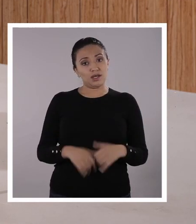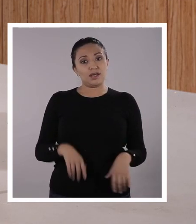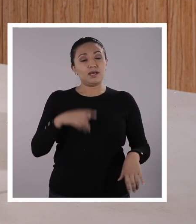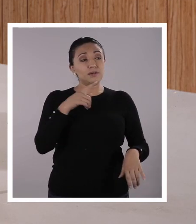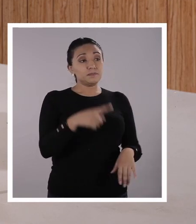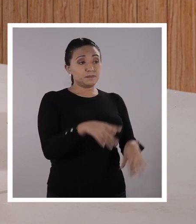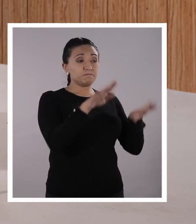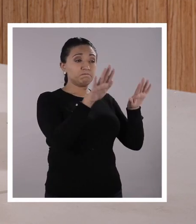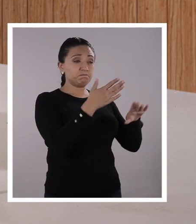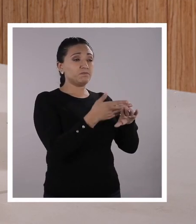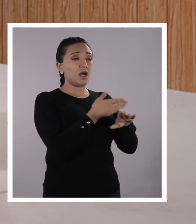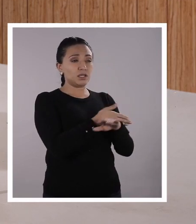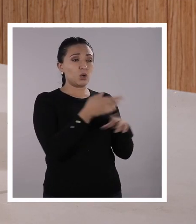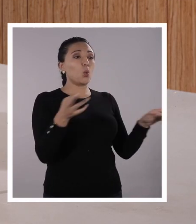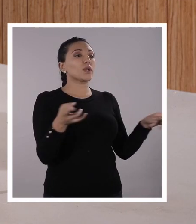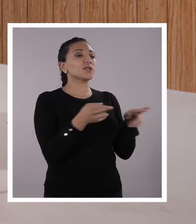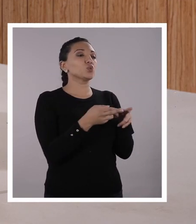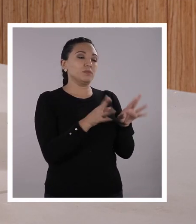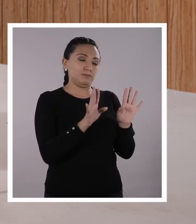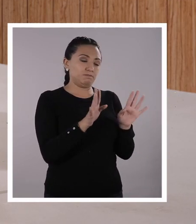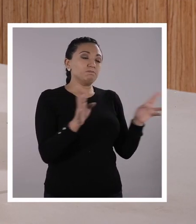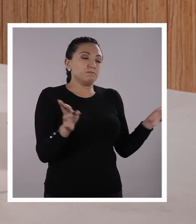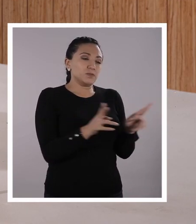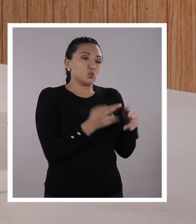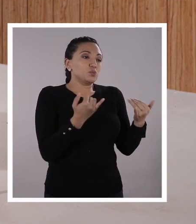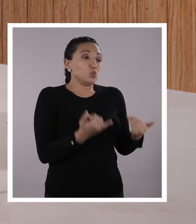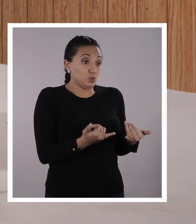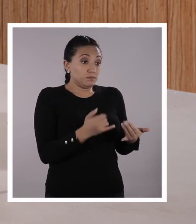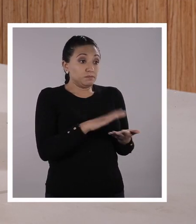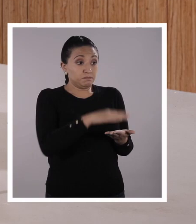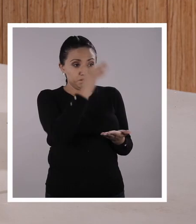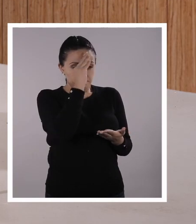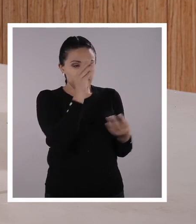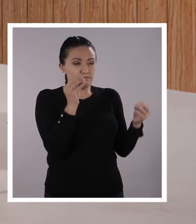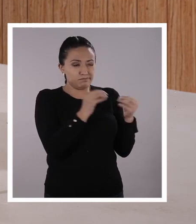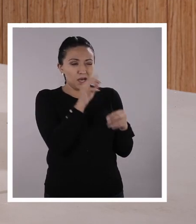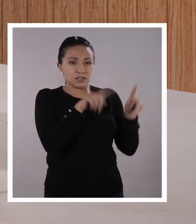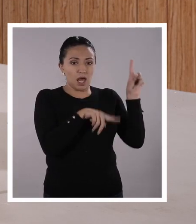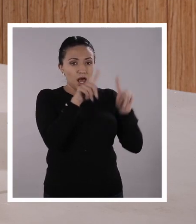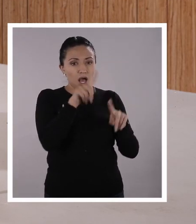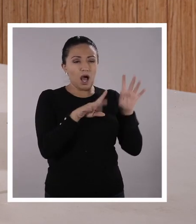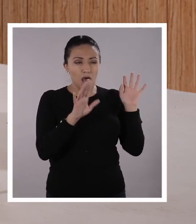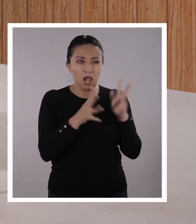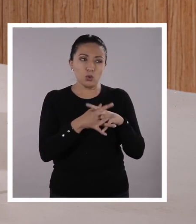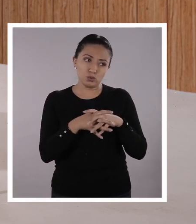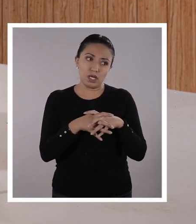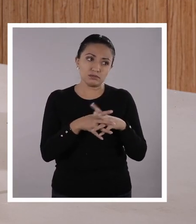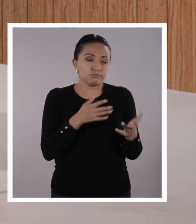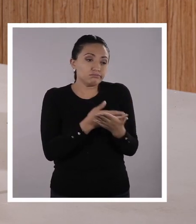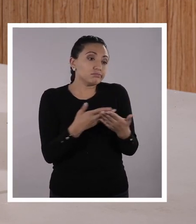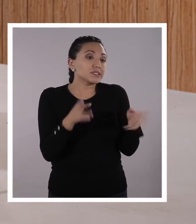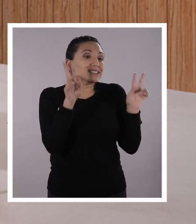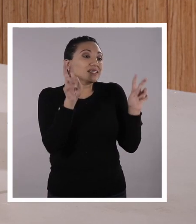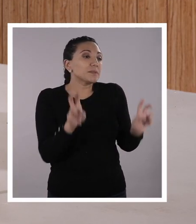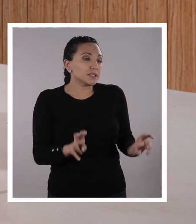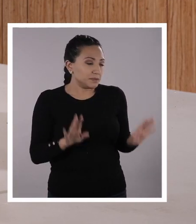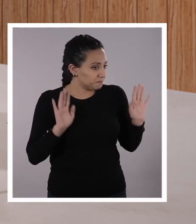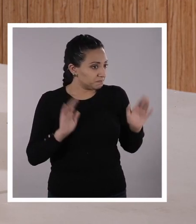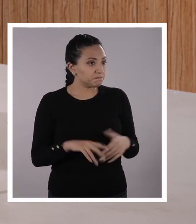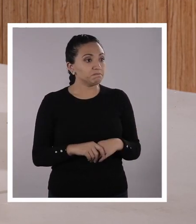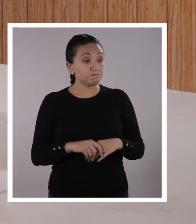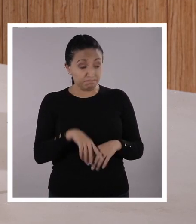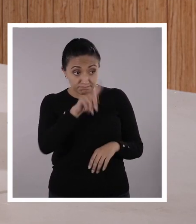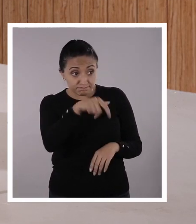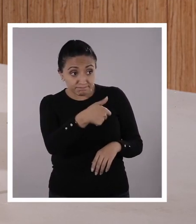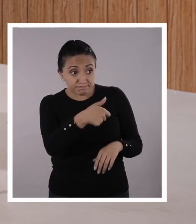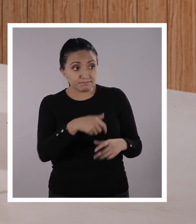Pero, profe, antes de irnos, ¿por qué no hacemos un pequeño resumen y reforzamos ciertas ideas o ciertos conceptos que creo que vale la pena